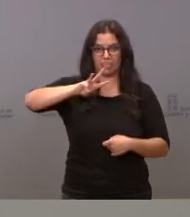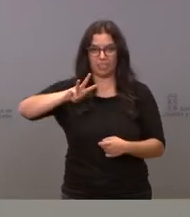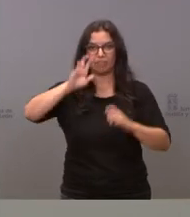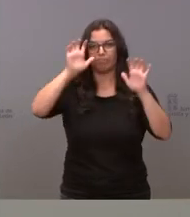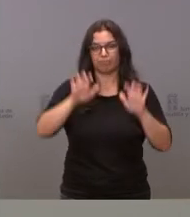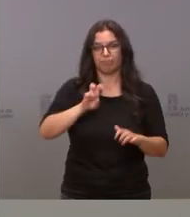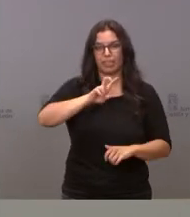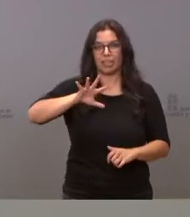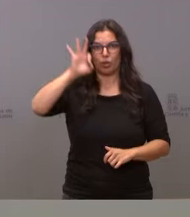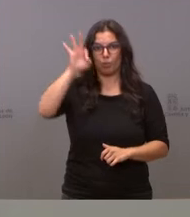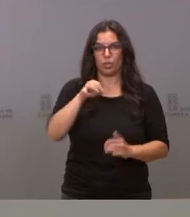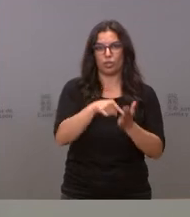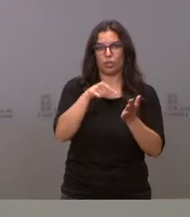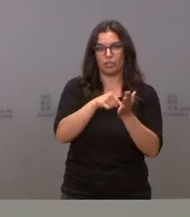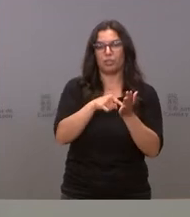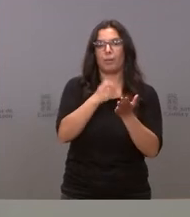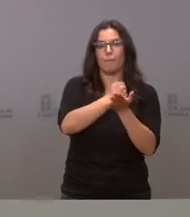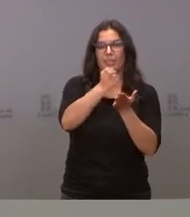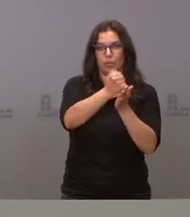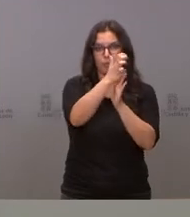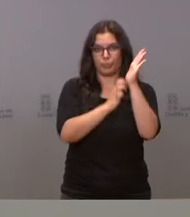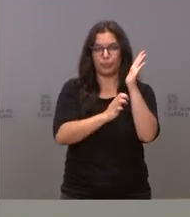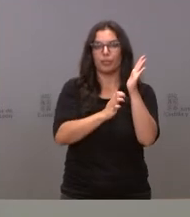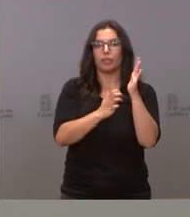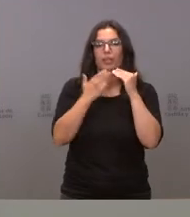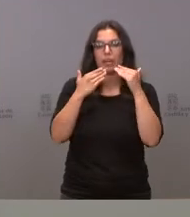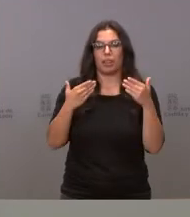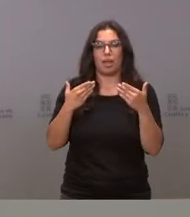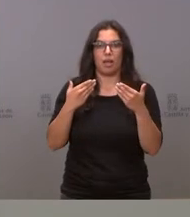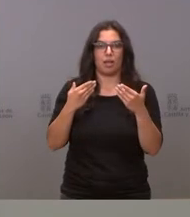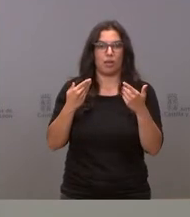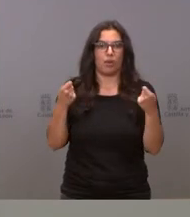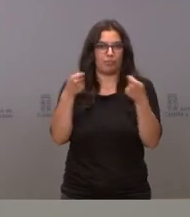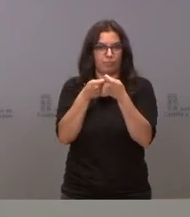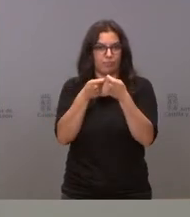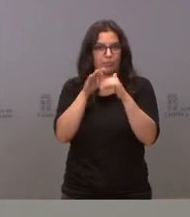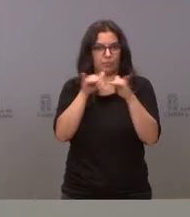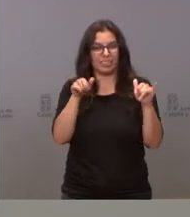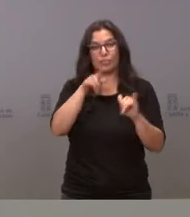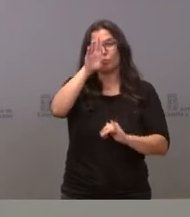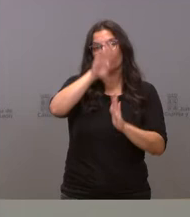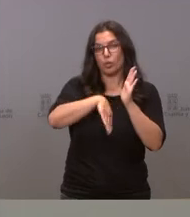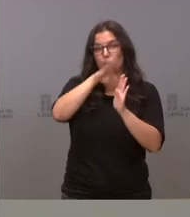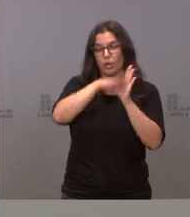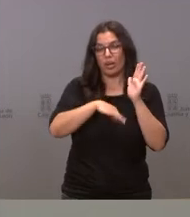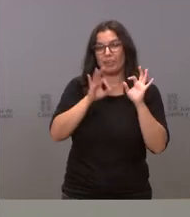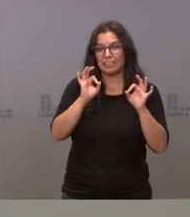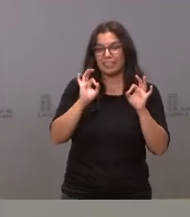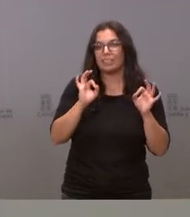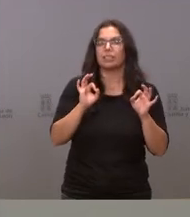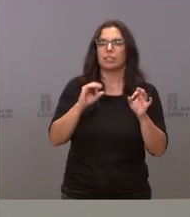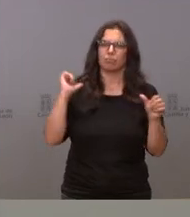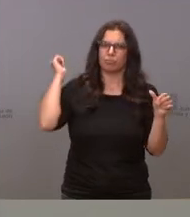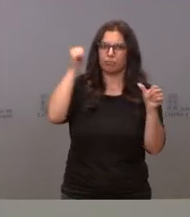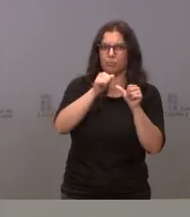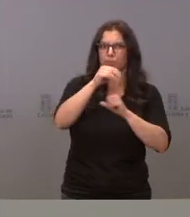25% el coste de su matrícula con esta aportación. Es un programa, unos programas que se llevan realizando ya varios